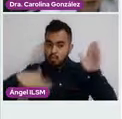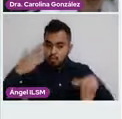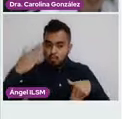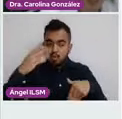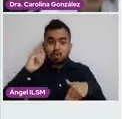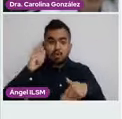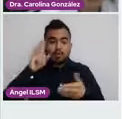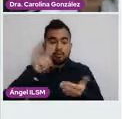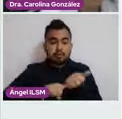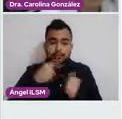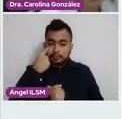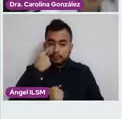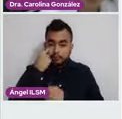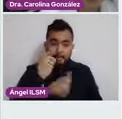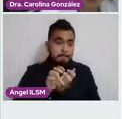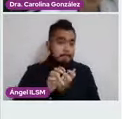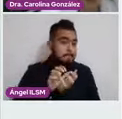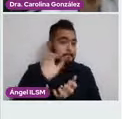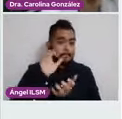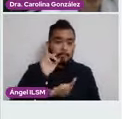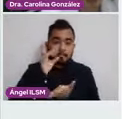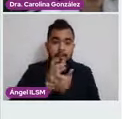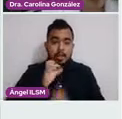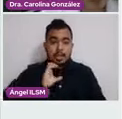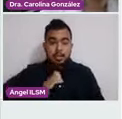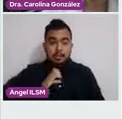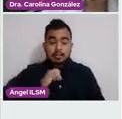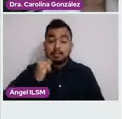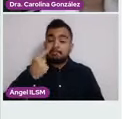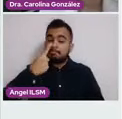mayor frecuencia y la principal causa de muerte.